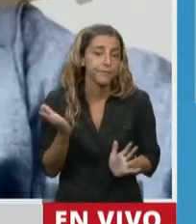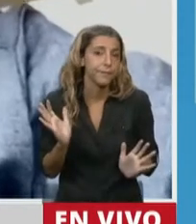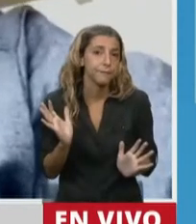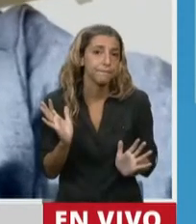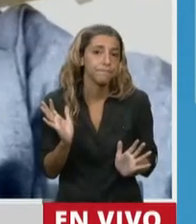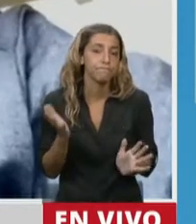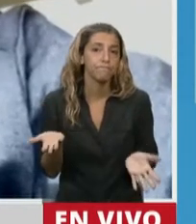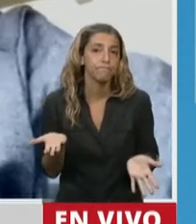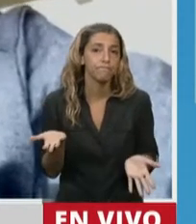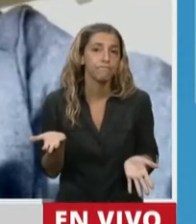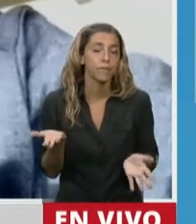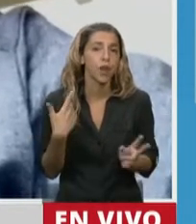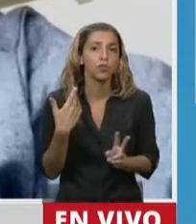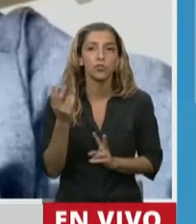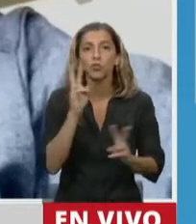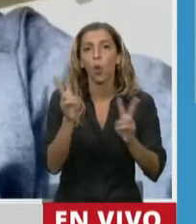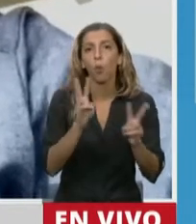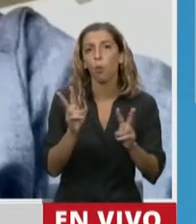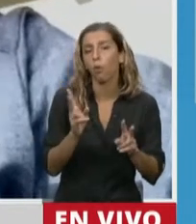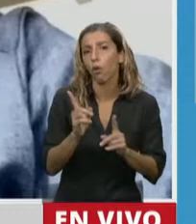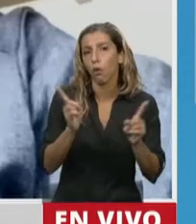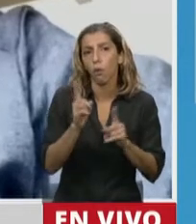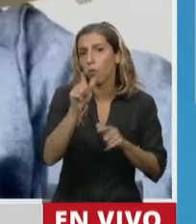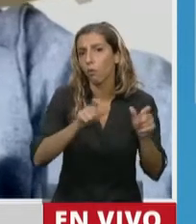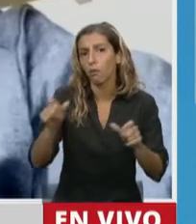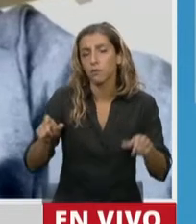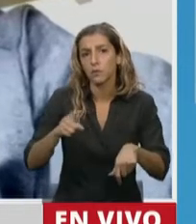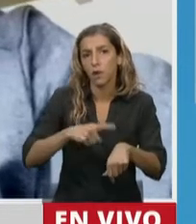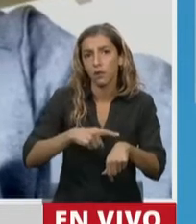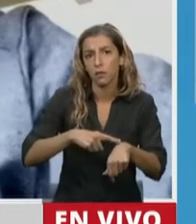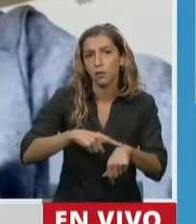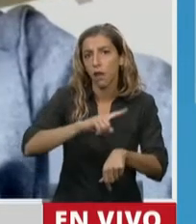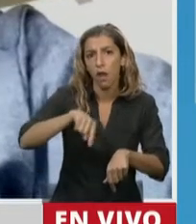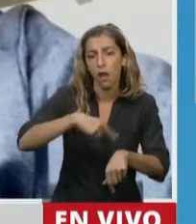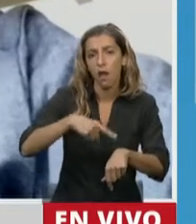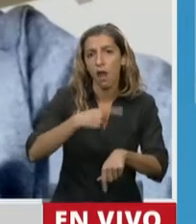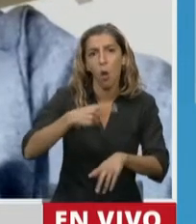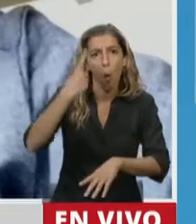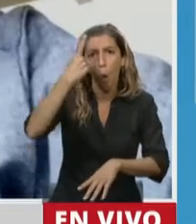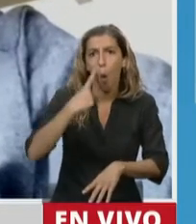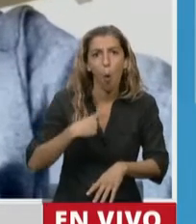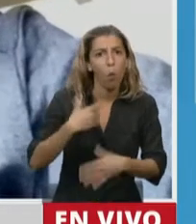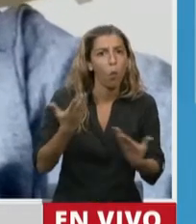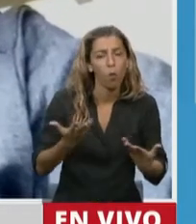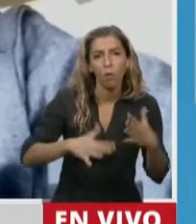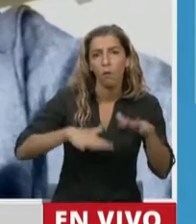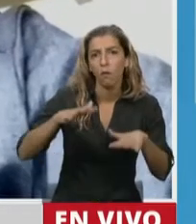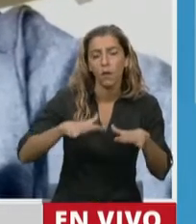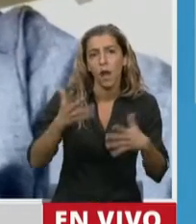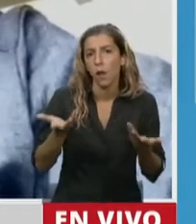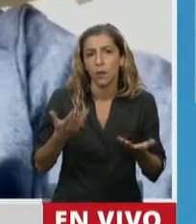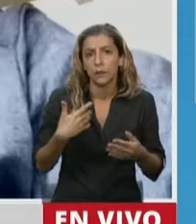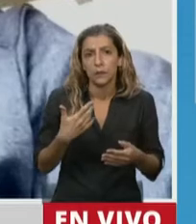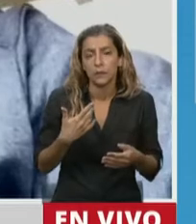verdaderamente el tiempo material de las 24 horas para resolver los cuantiosos y algunos novísimos